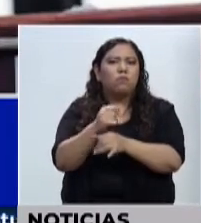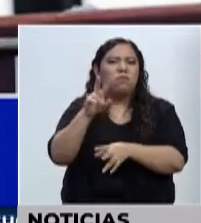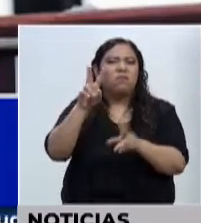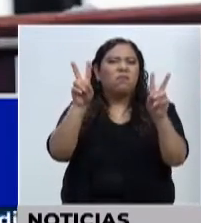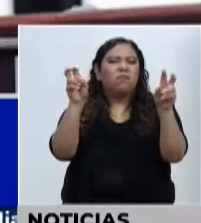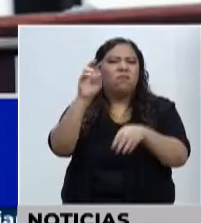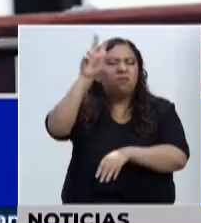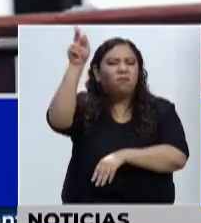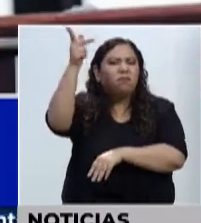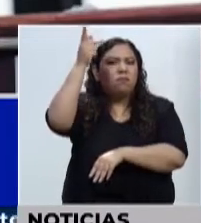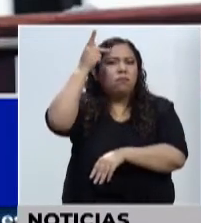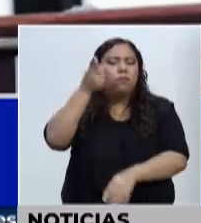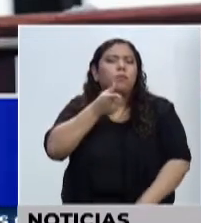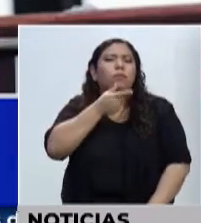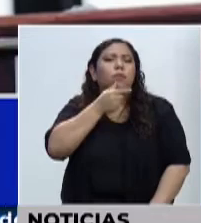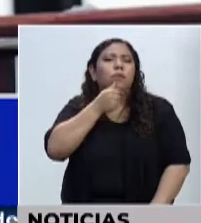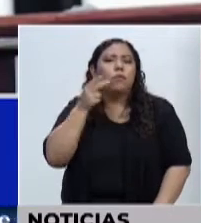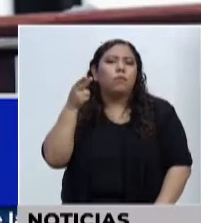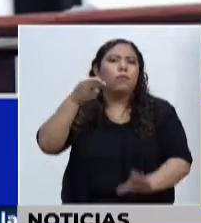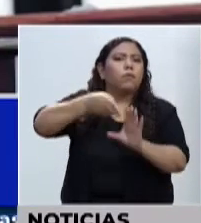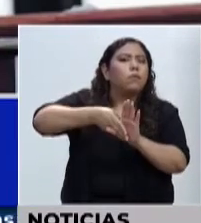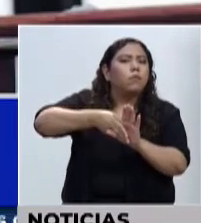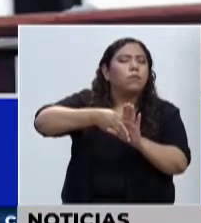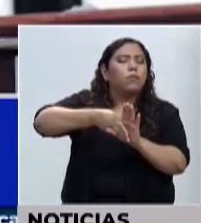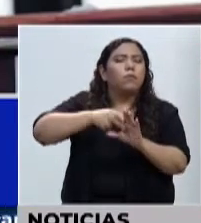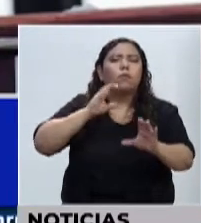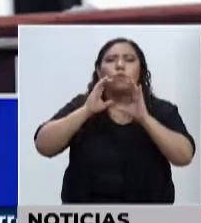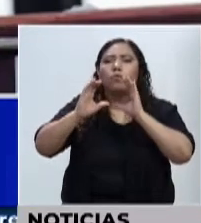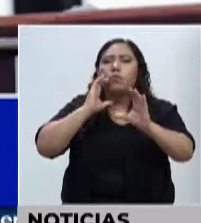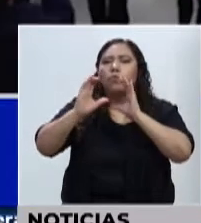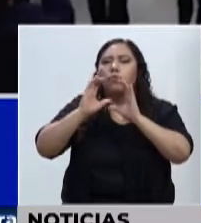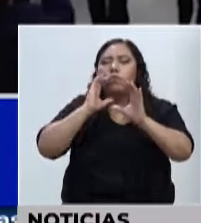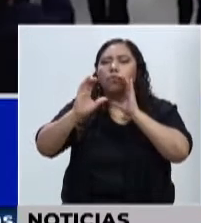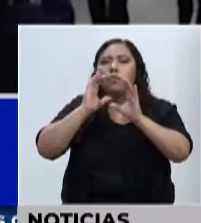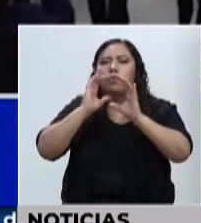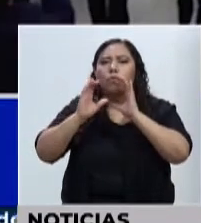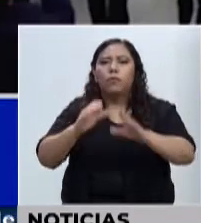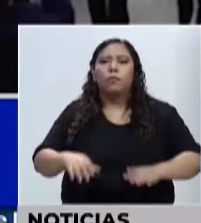¿Quiénes han participado directamente en este tipo de conversatorios?